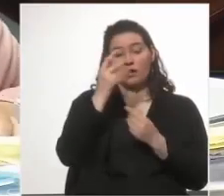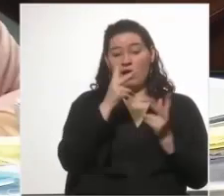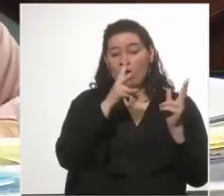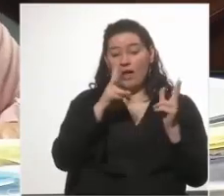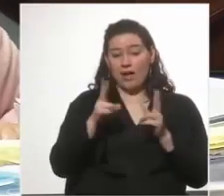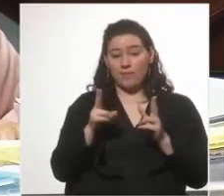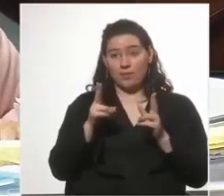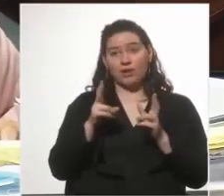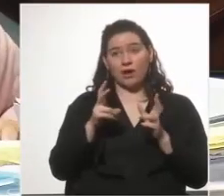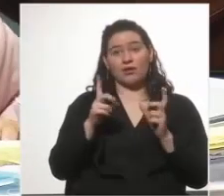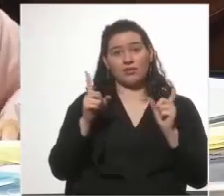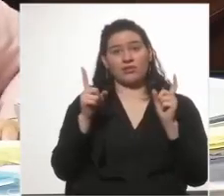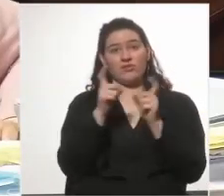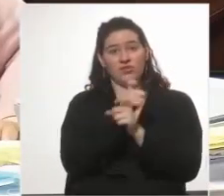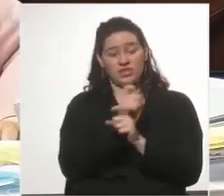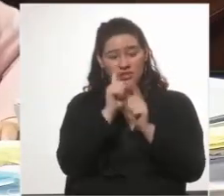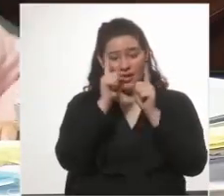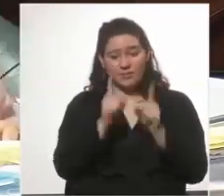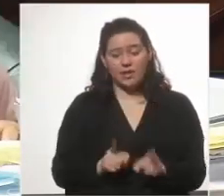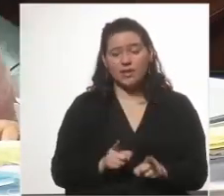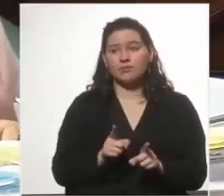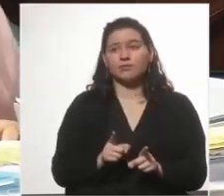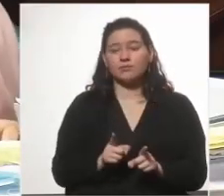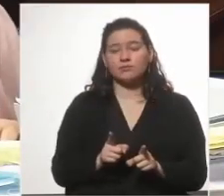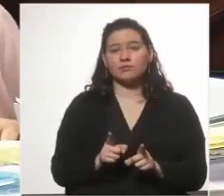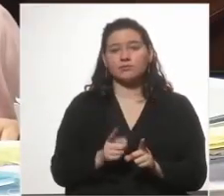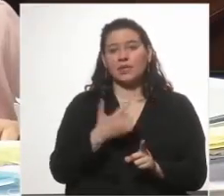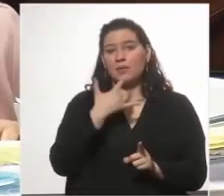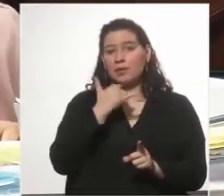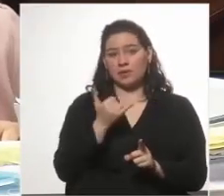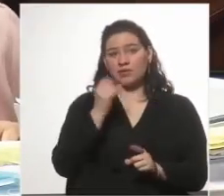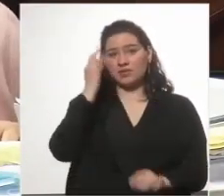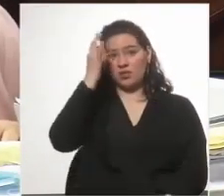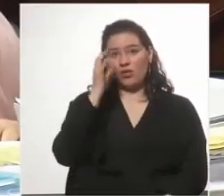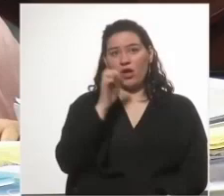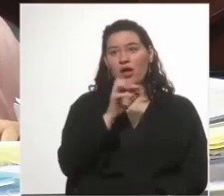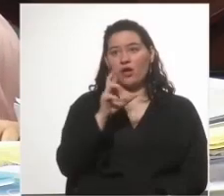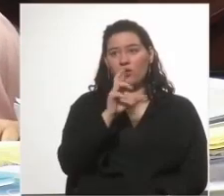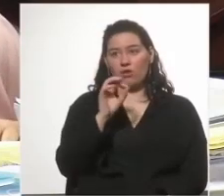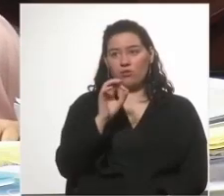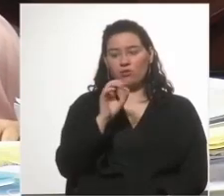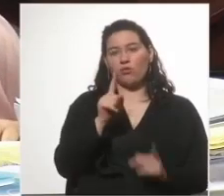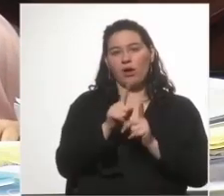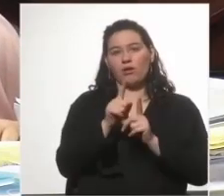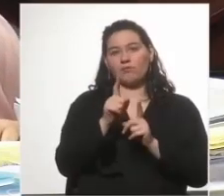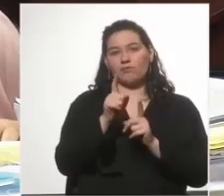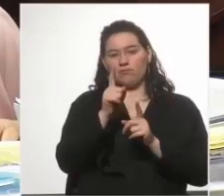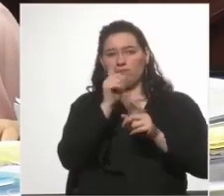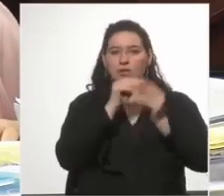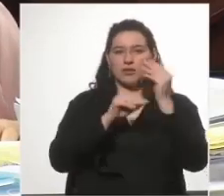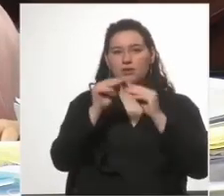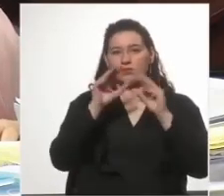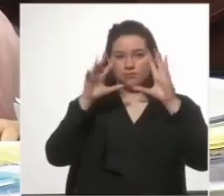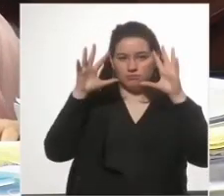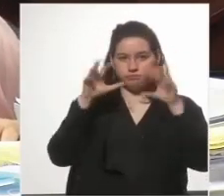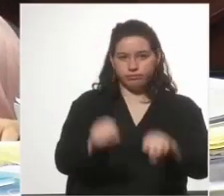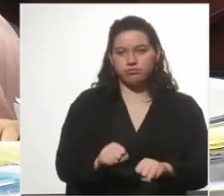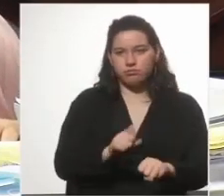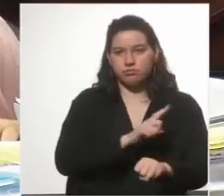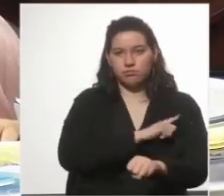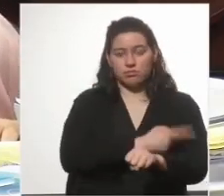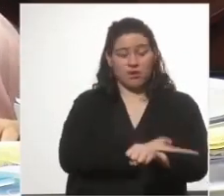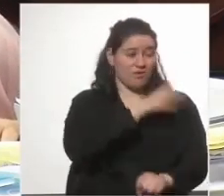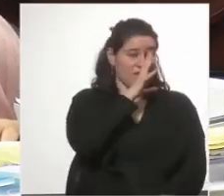difíciles también, en el caso del Senador Erro fue el pretexto para el golpe de Estado, el golpe de Estado ha estado desde